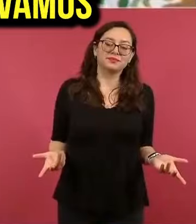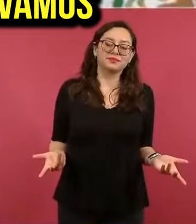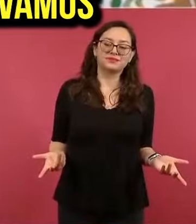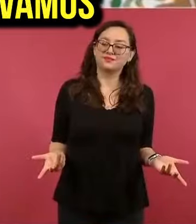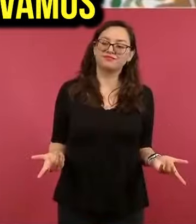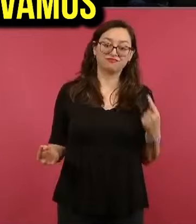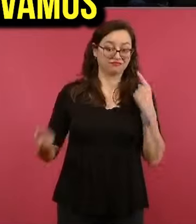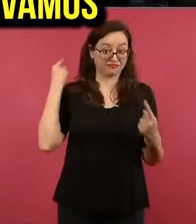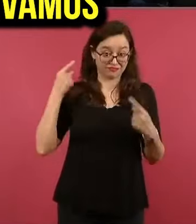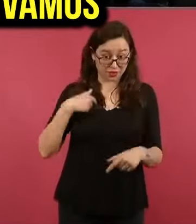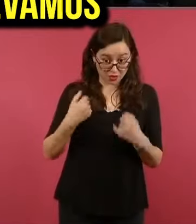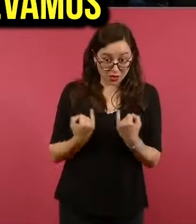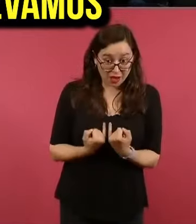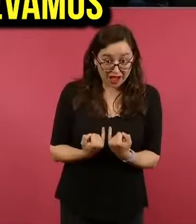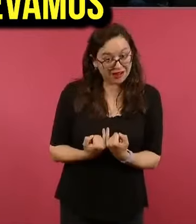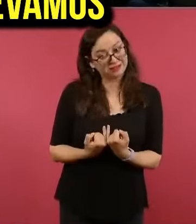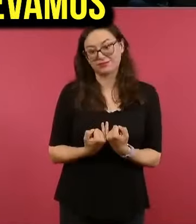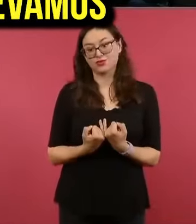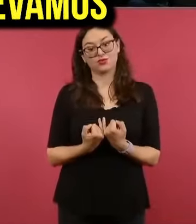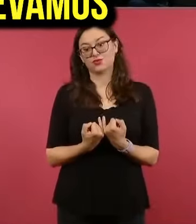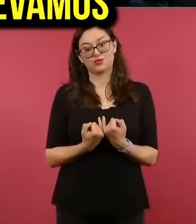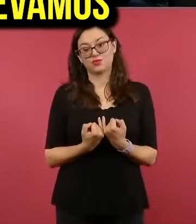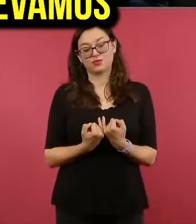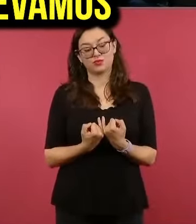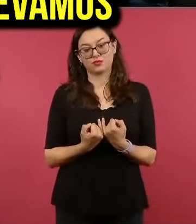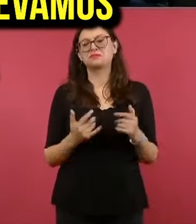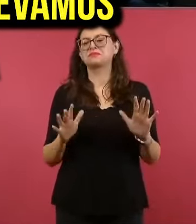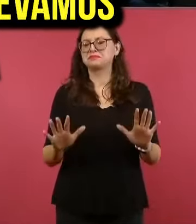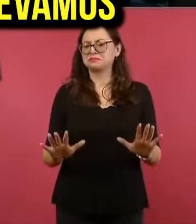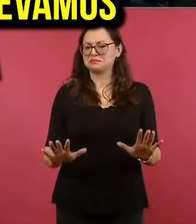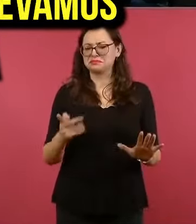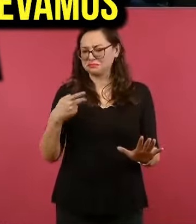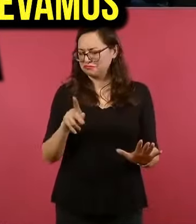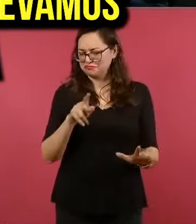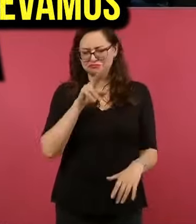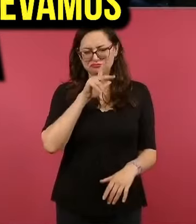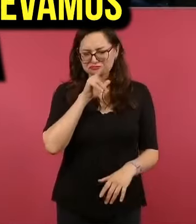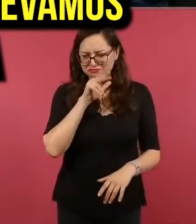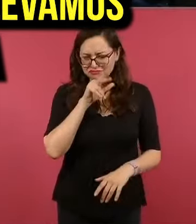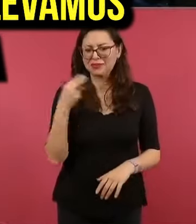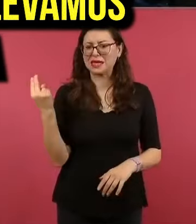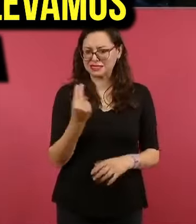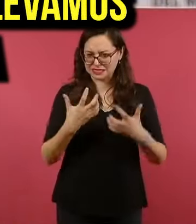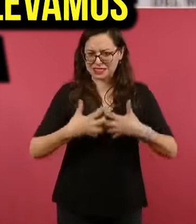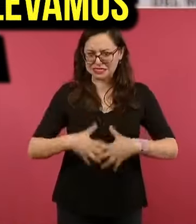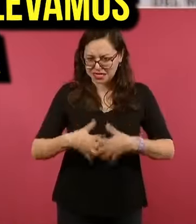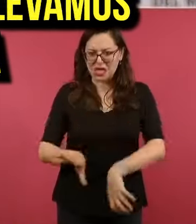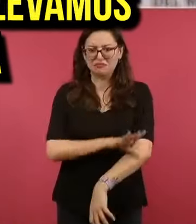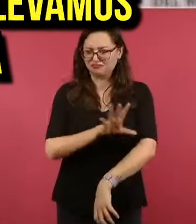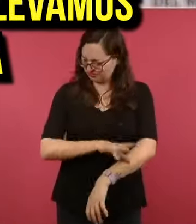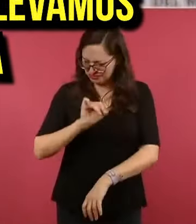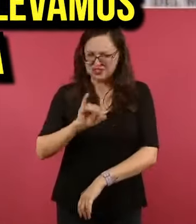Que no ofendan, pero si se necesitan plantas,